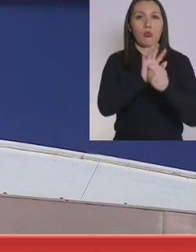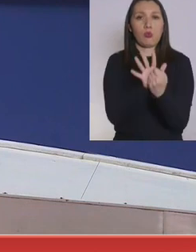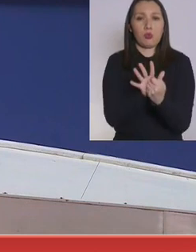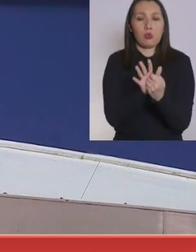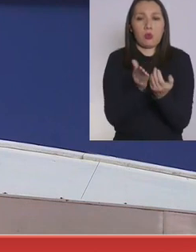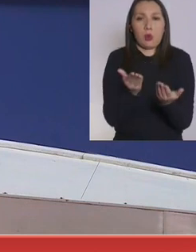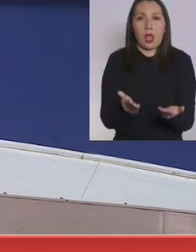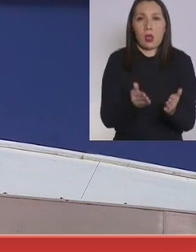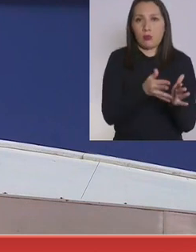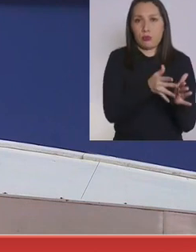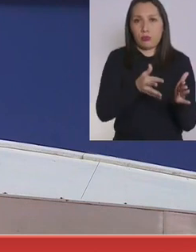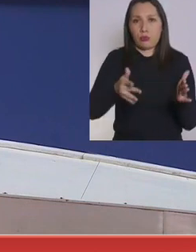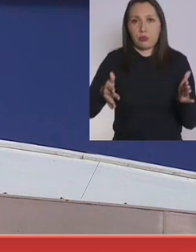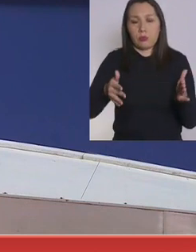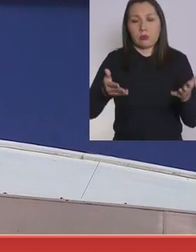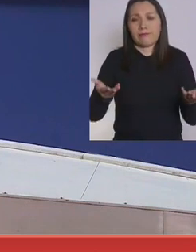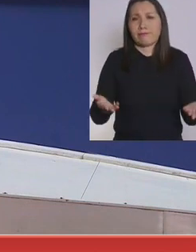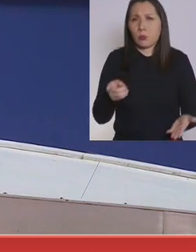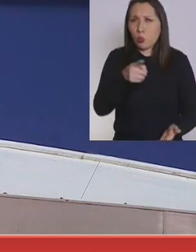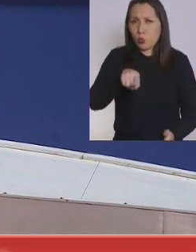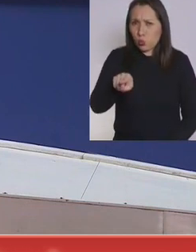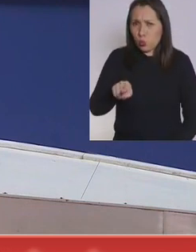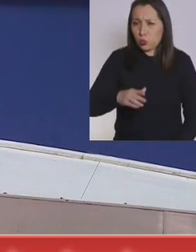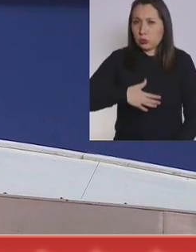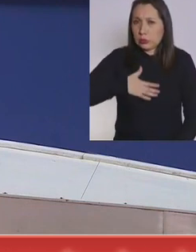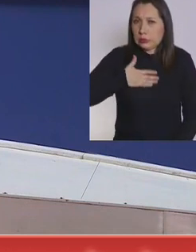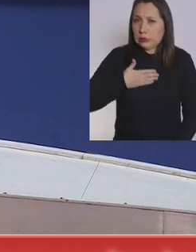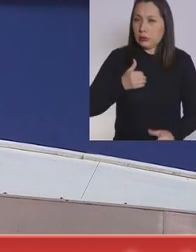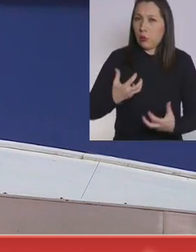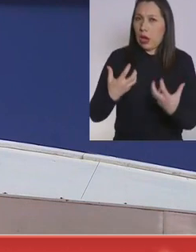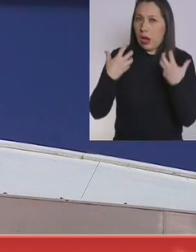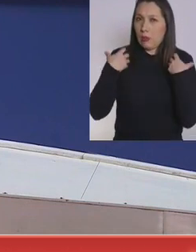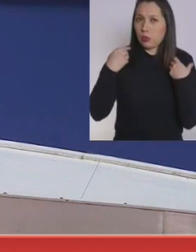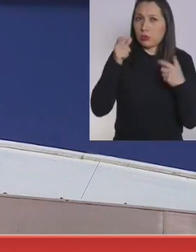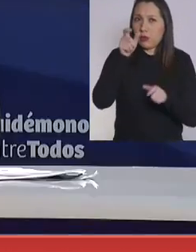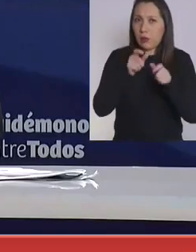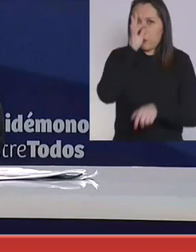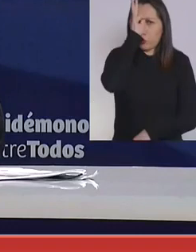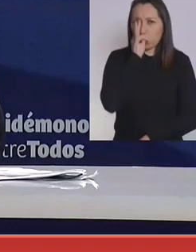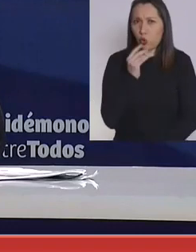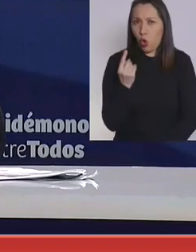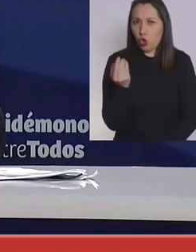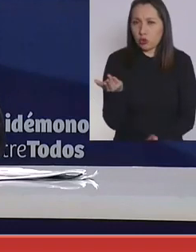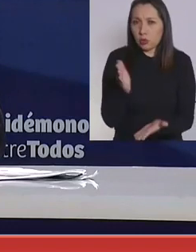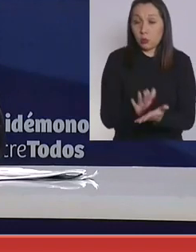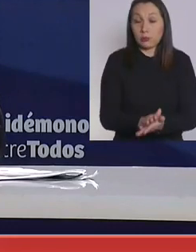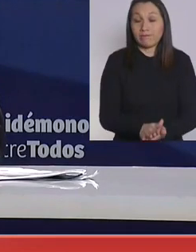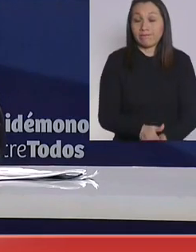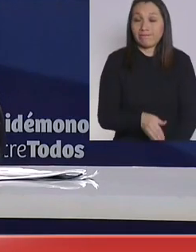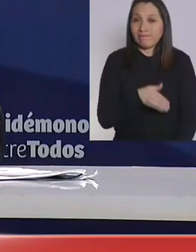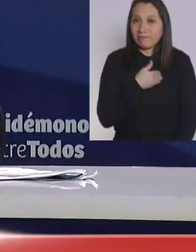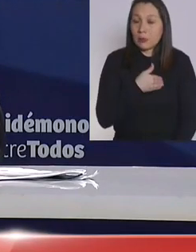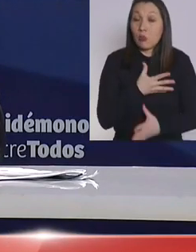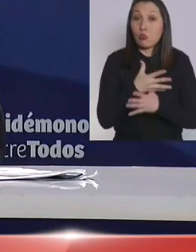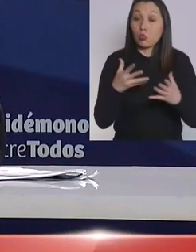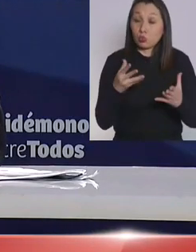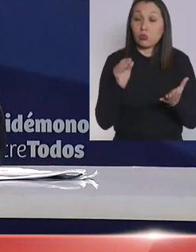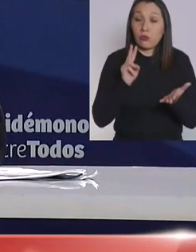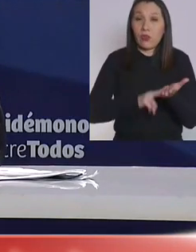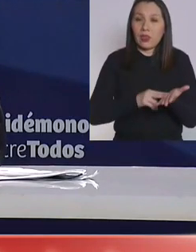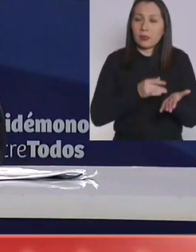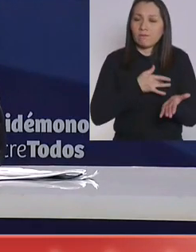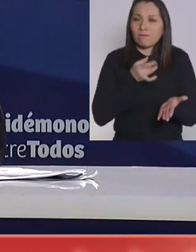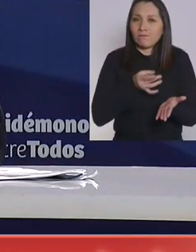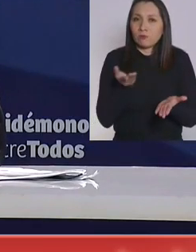-19 durante este periodo. ¿Usted se siente responsable de esas muertes? Lamento profundamente las muertes